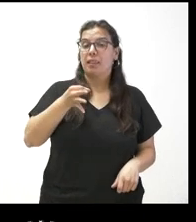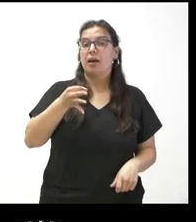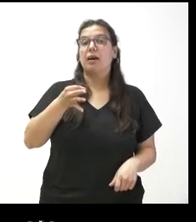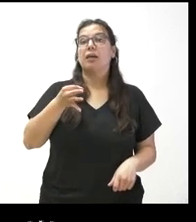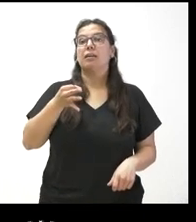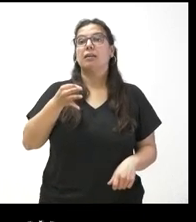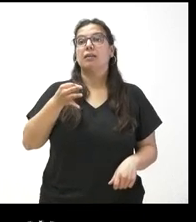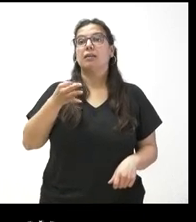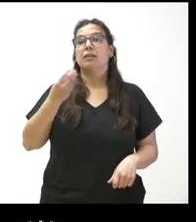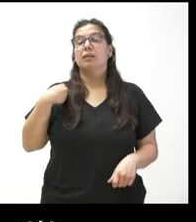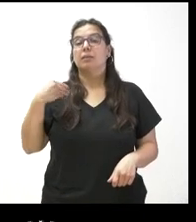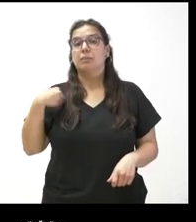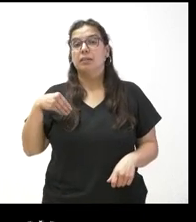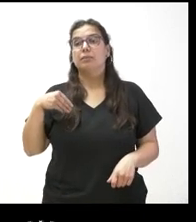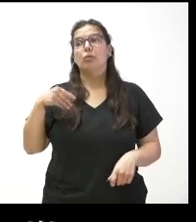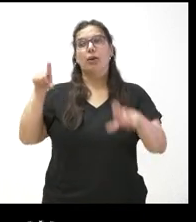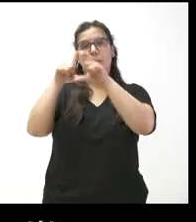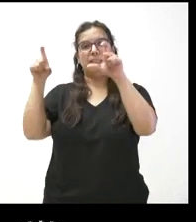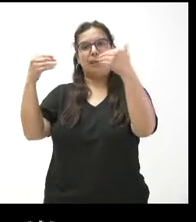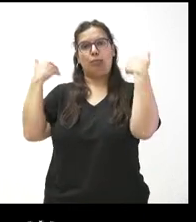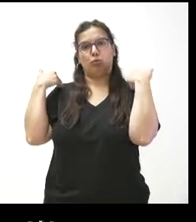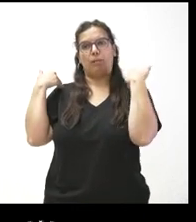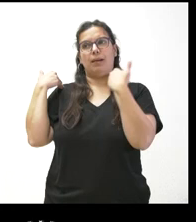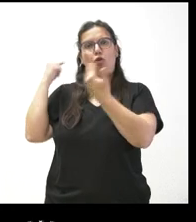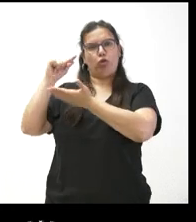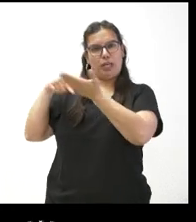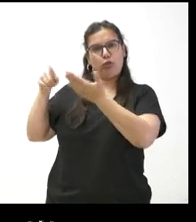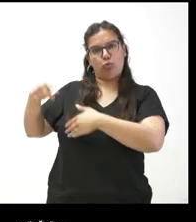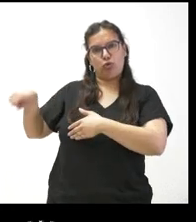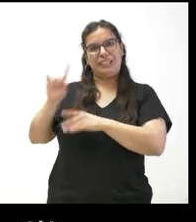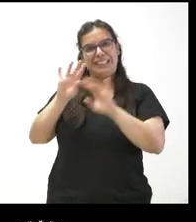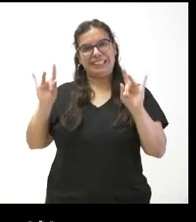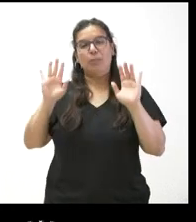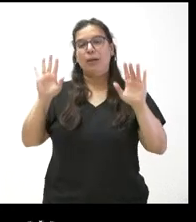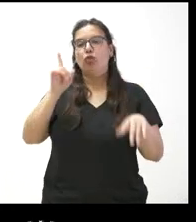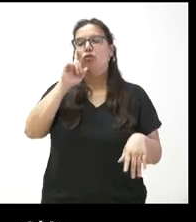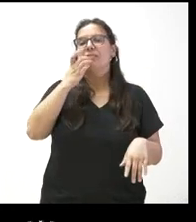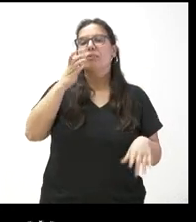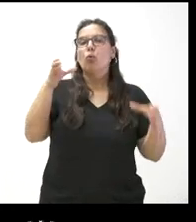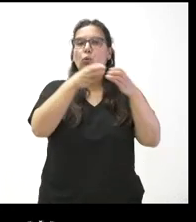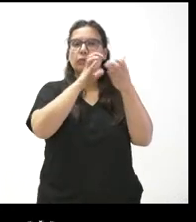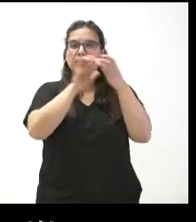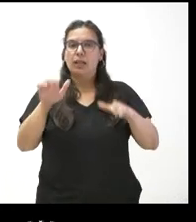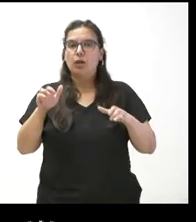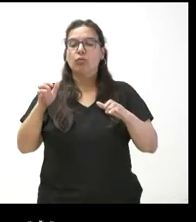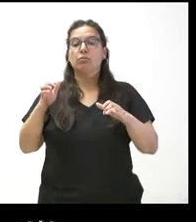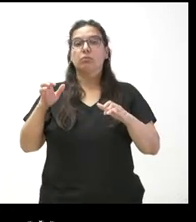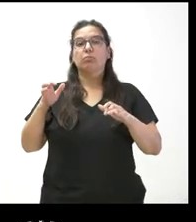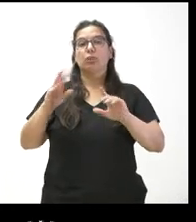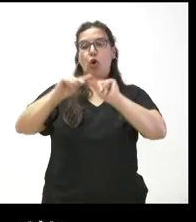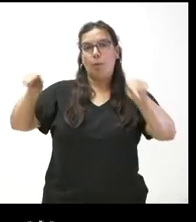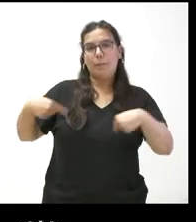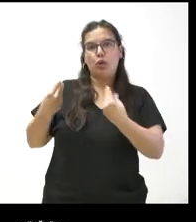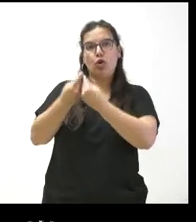la relación laboral con sus trabajadoras. Pero yo no sé si la Junta, a la hora de hacer estos convenios con esas empresas,